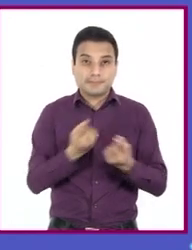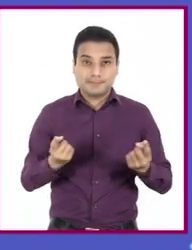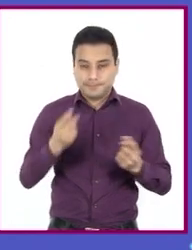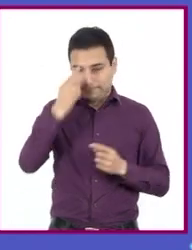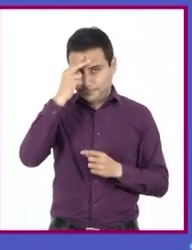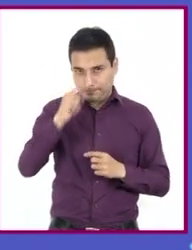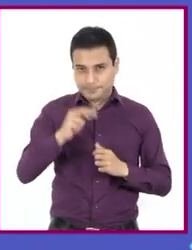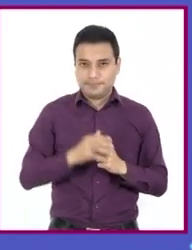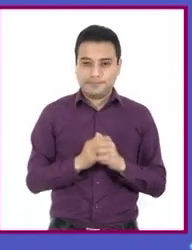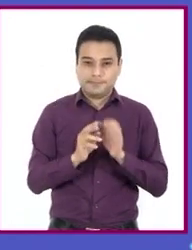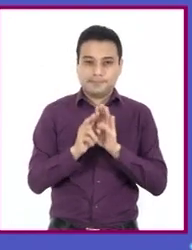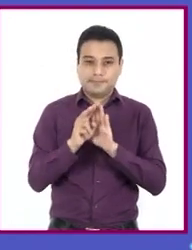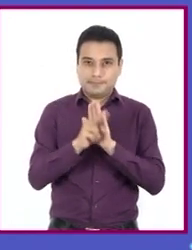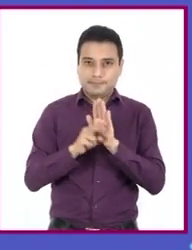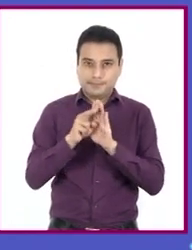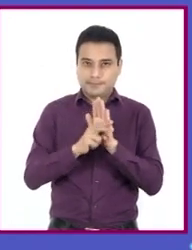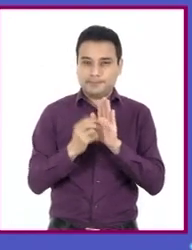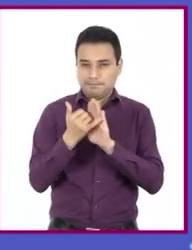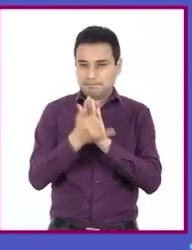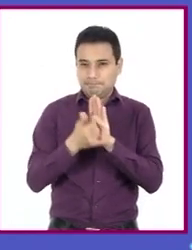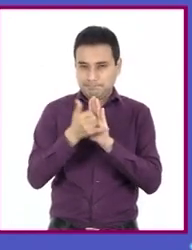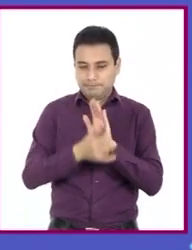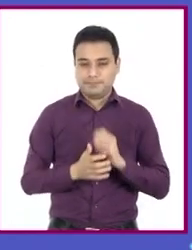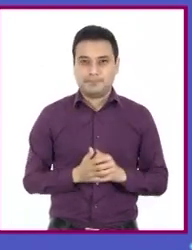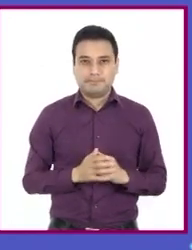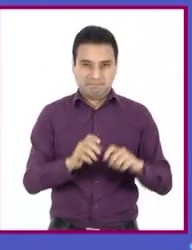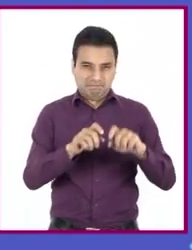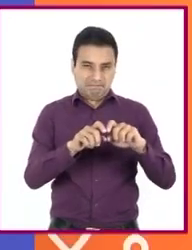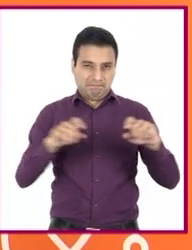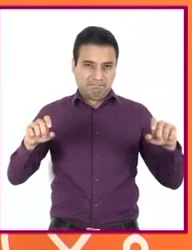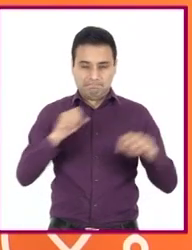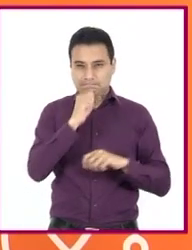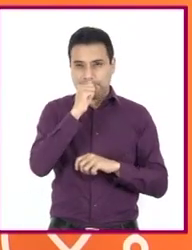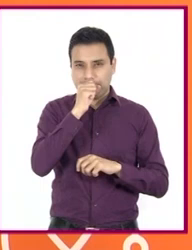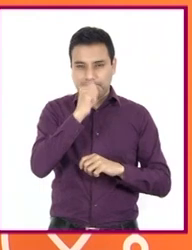México. Video. Y aparece el sitio de internet.